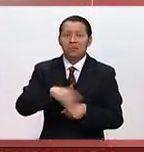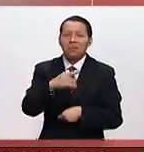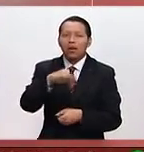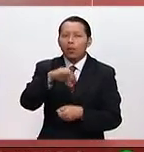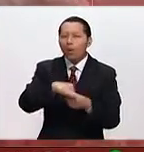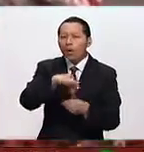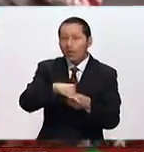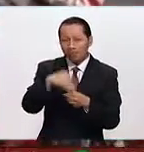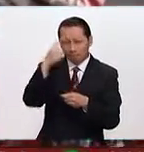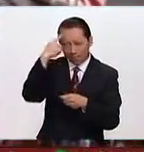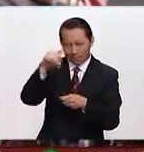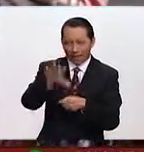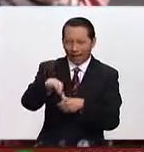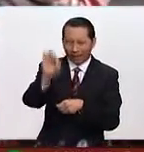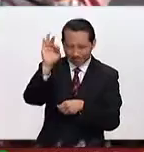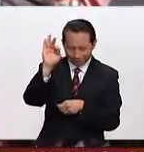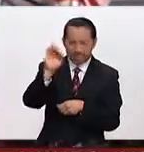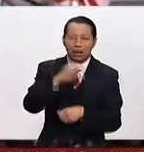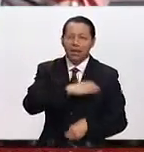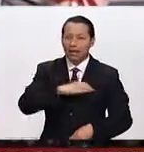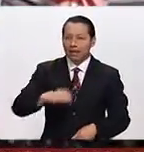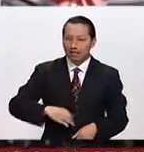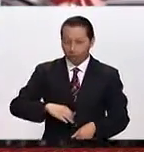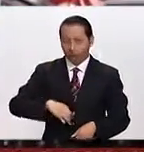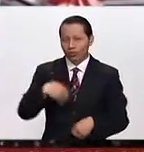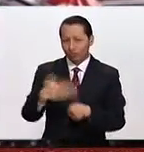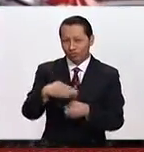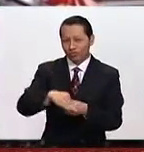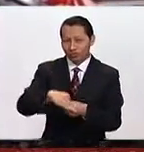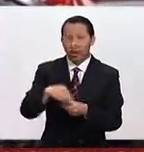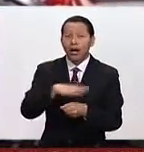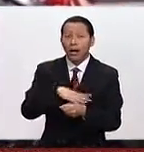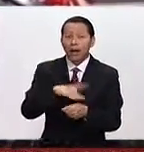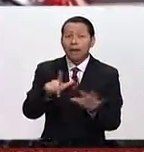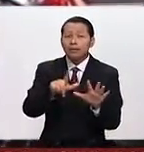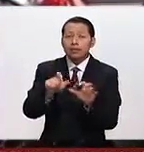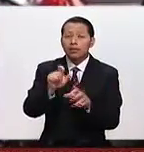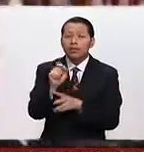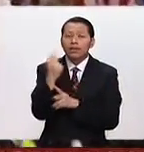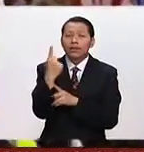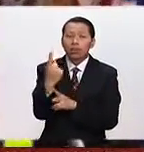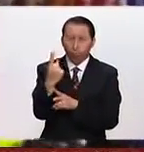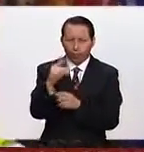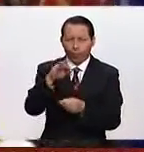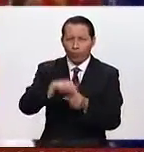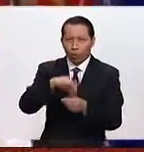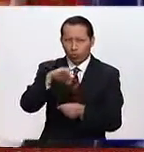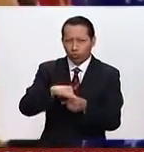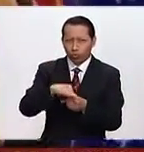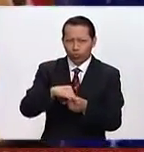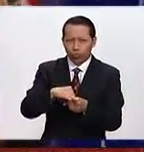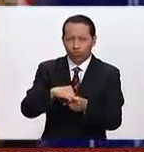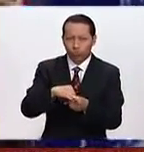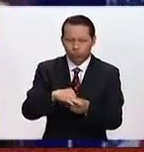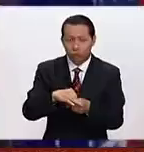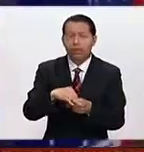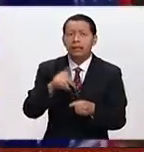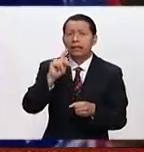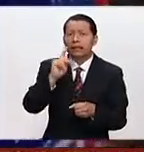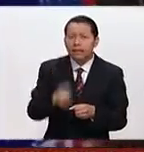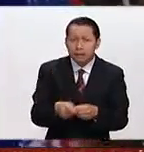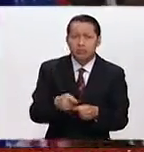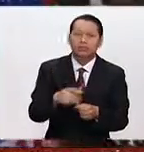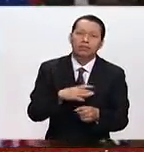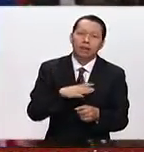nominarlo como candidato presidencial de manera formal, hubo 721 votos de delegados que lo hicieron por